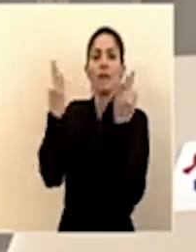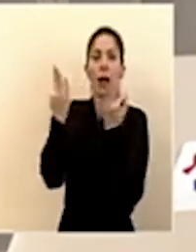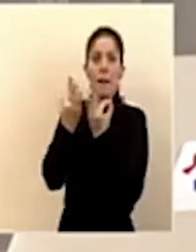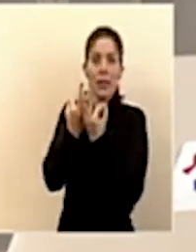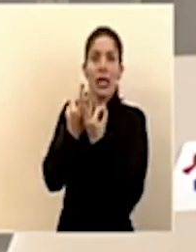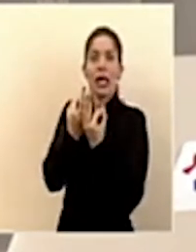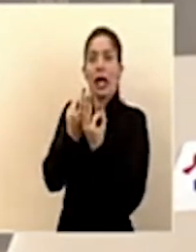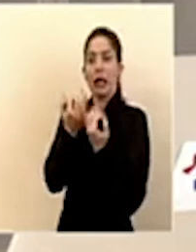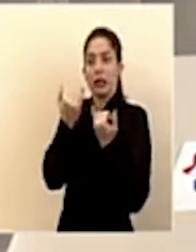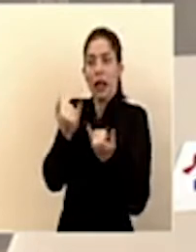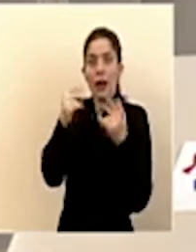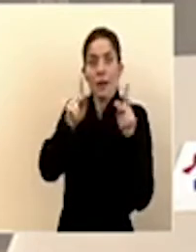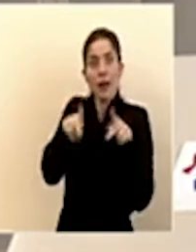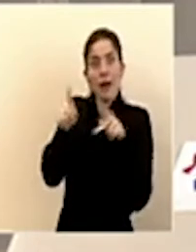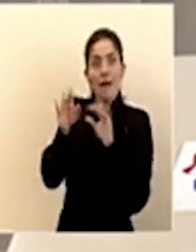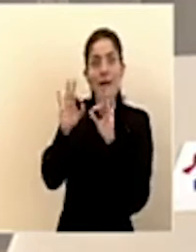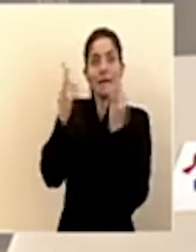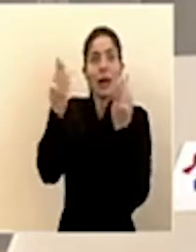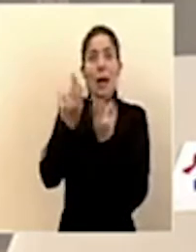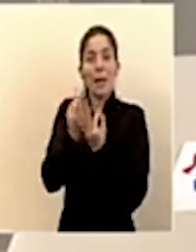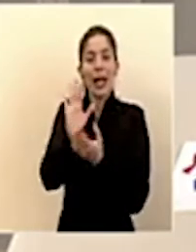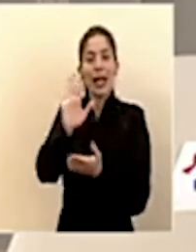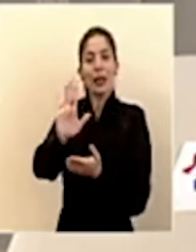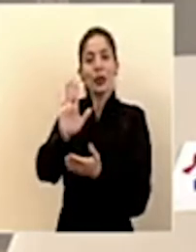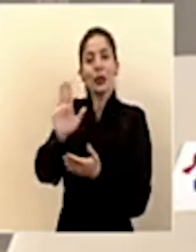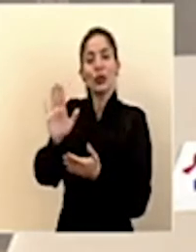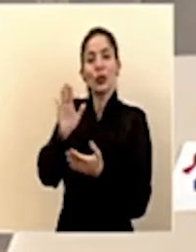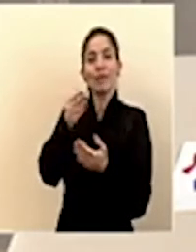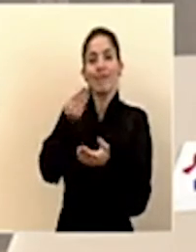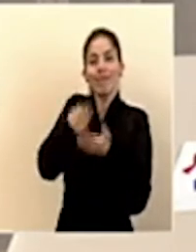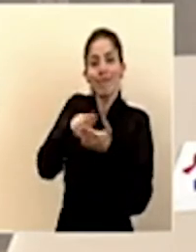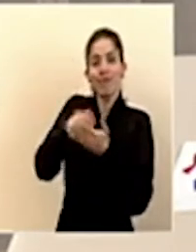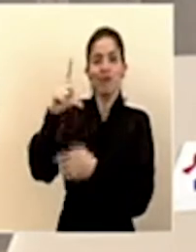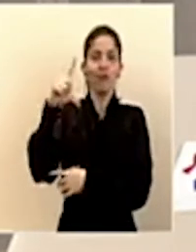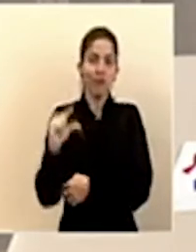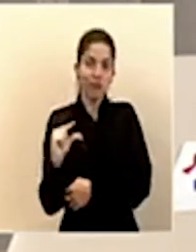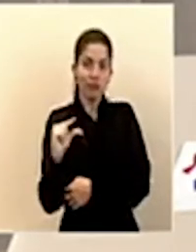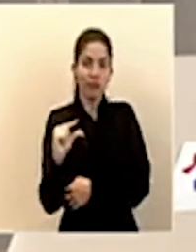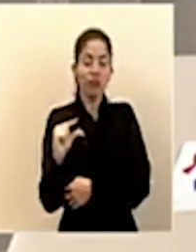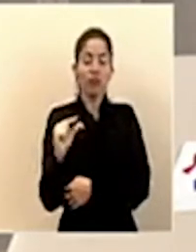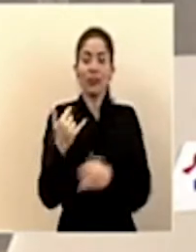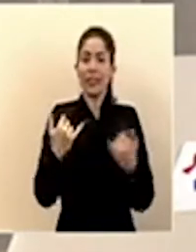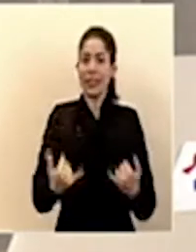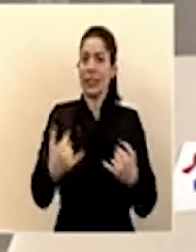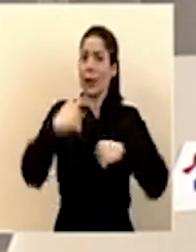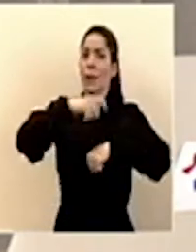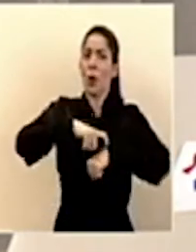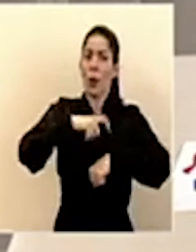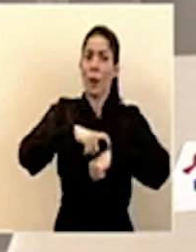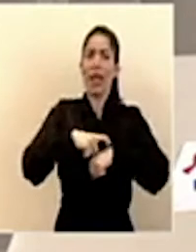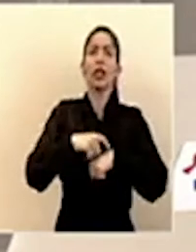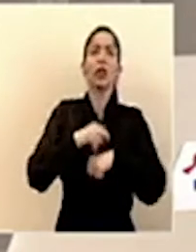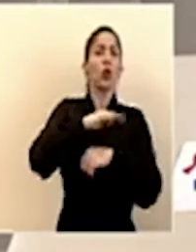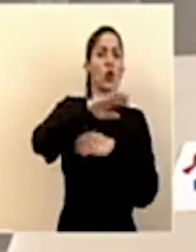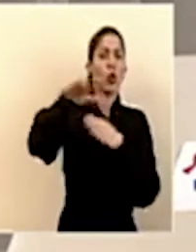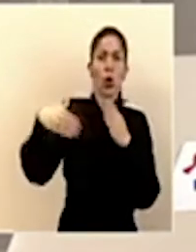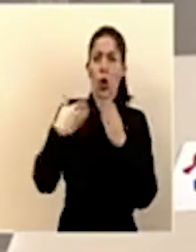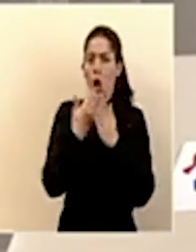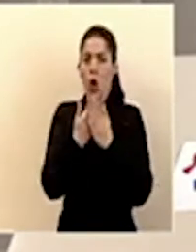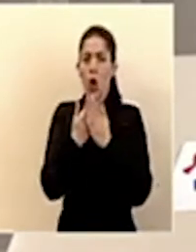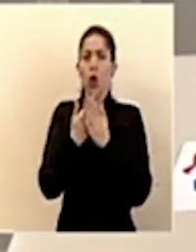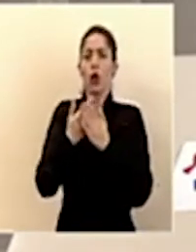disminuidas sus posibilidades o sus ingresos. Este es un momento para que todas y todos nos